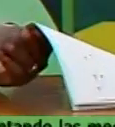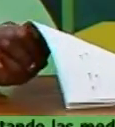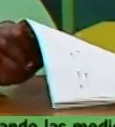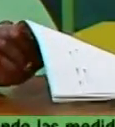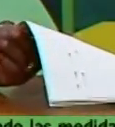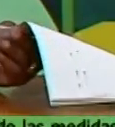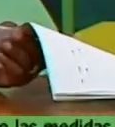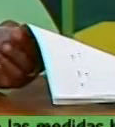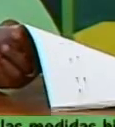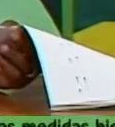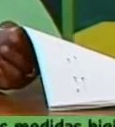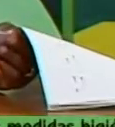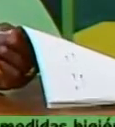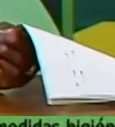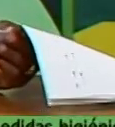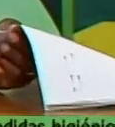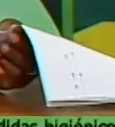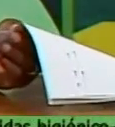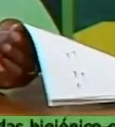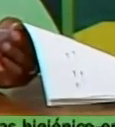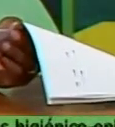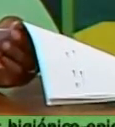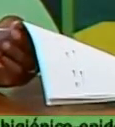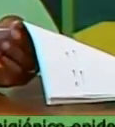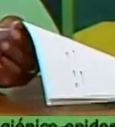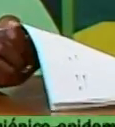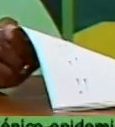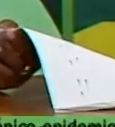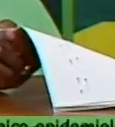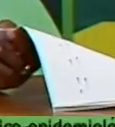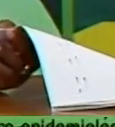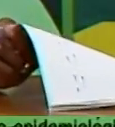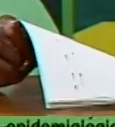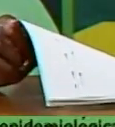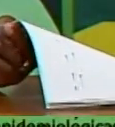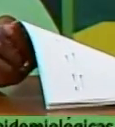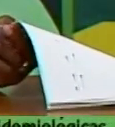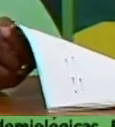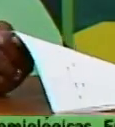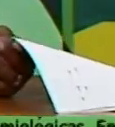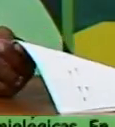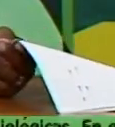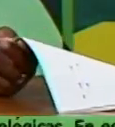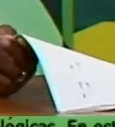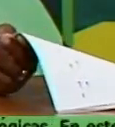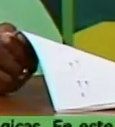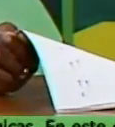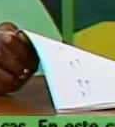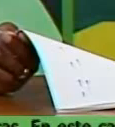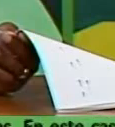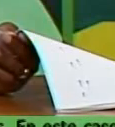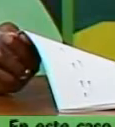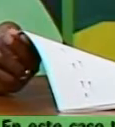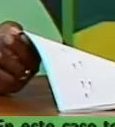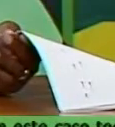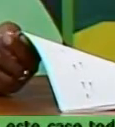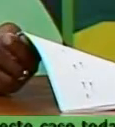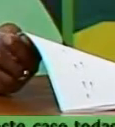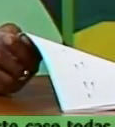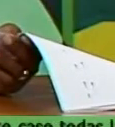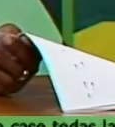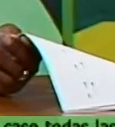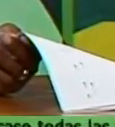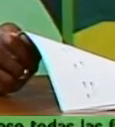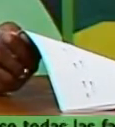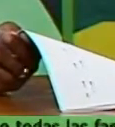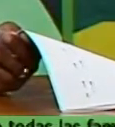garantizar a cada ciudadano en la población nos toca realizar de inmediato un análisis sobre la explotación de